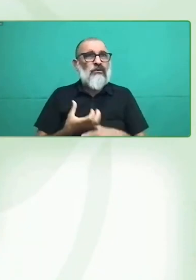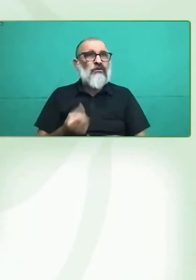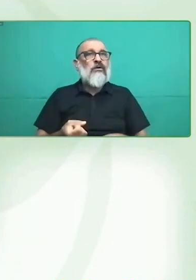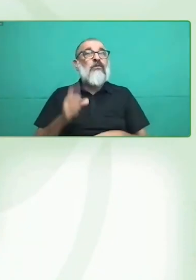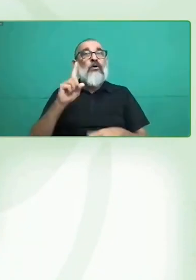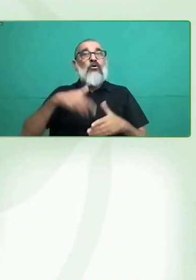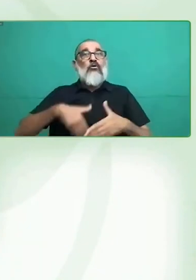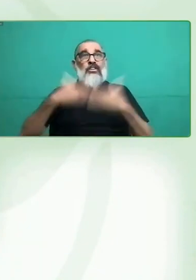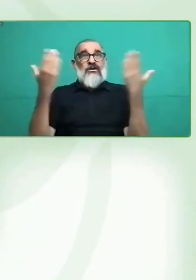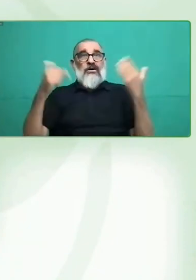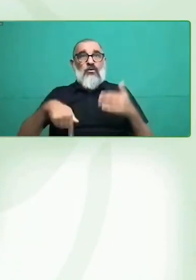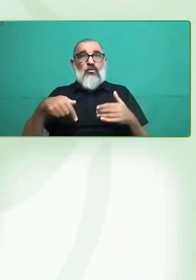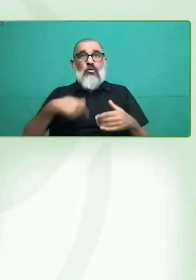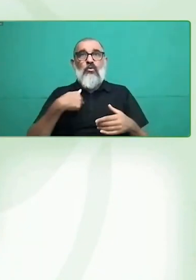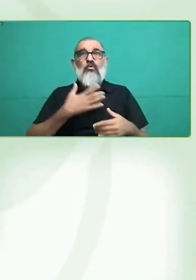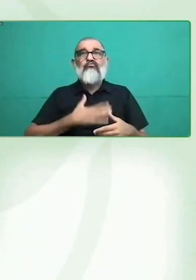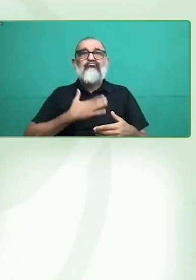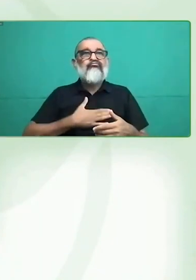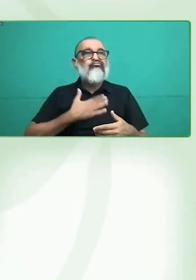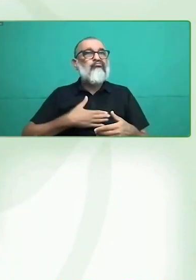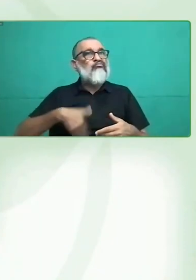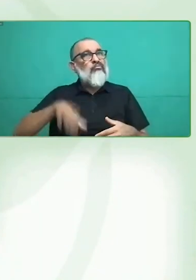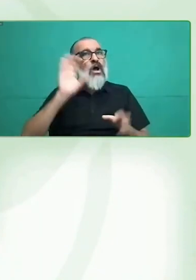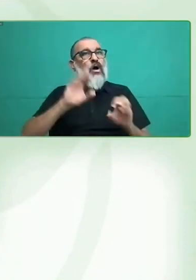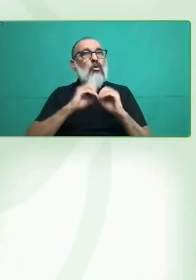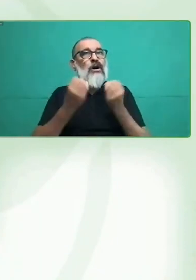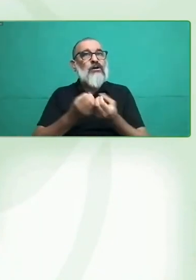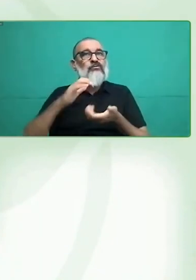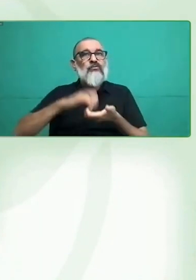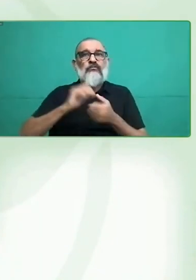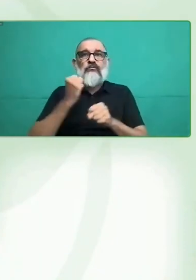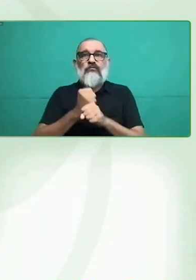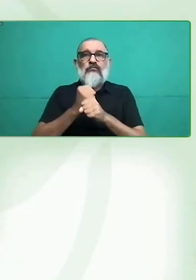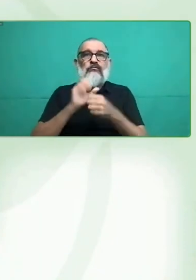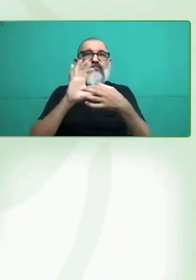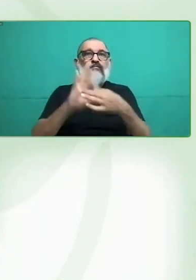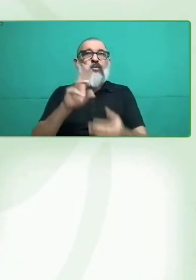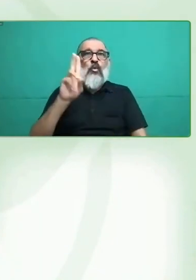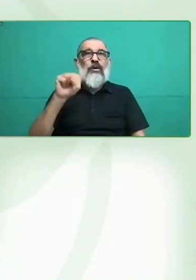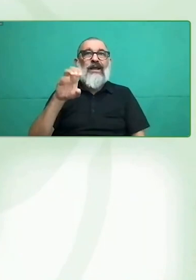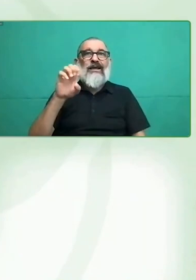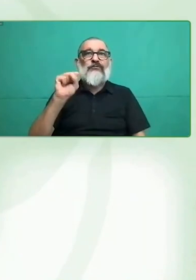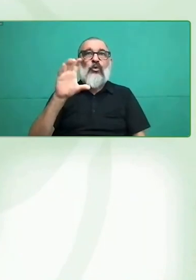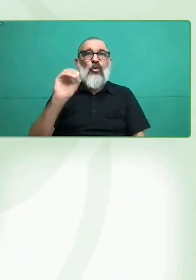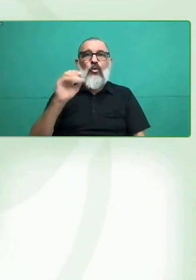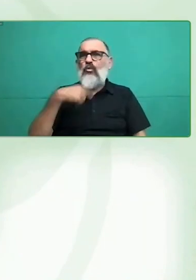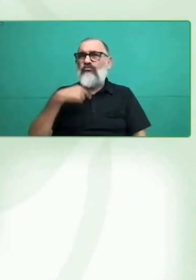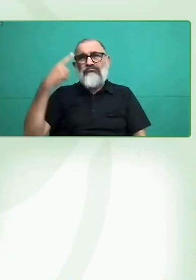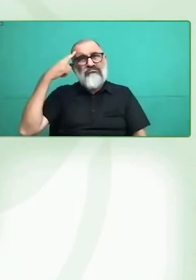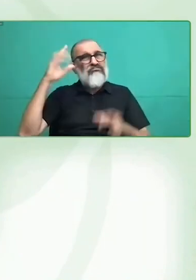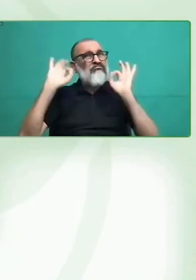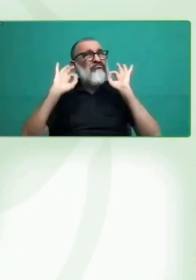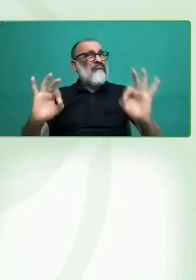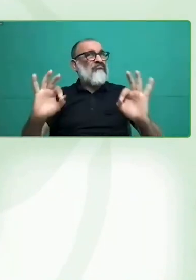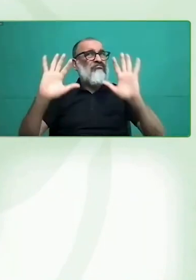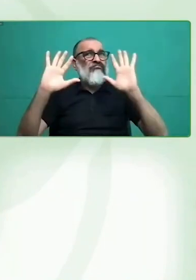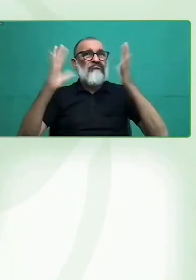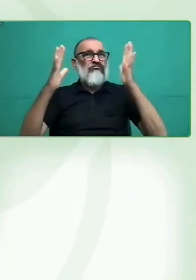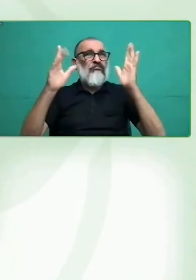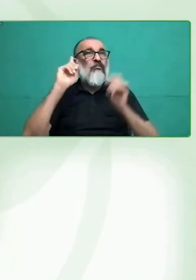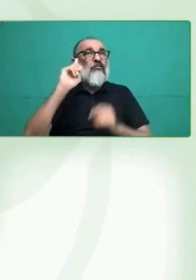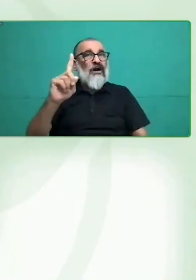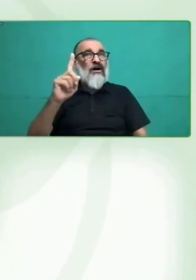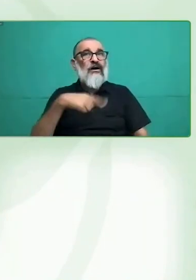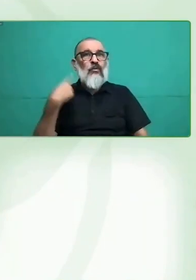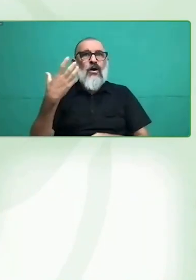tomado como Fundación Descúbreme para promover la participación política, la participación cívica de las personas, garantizar que sus voces